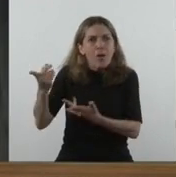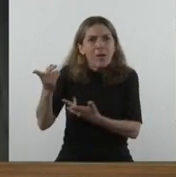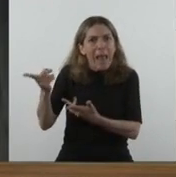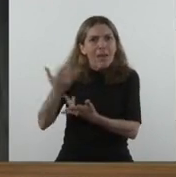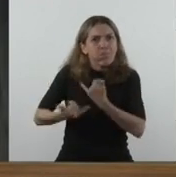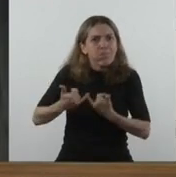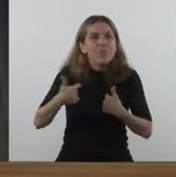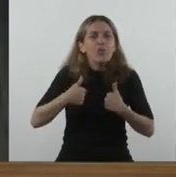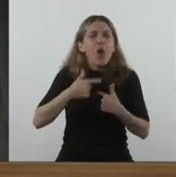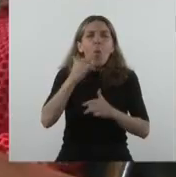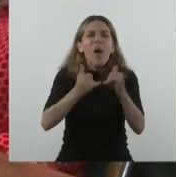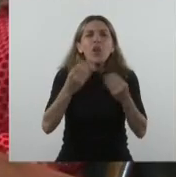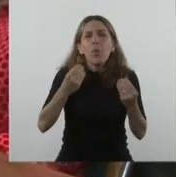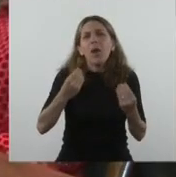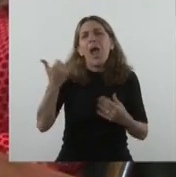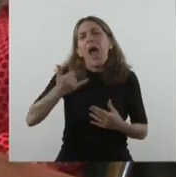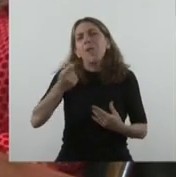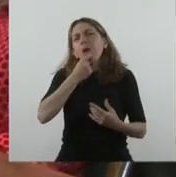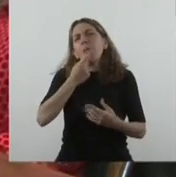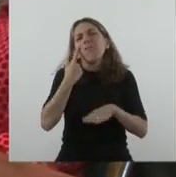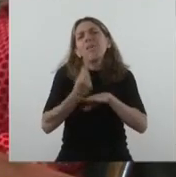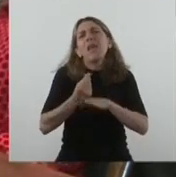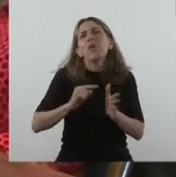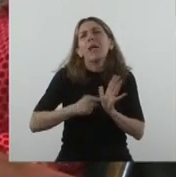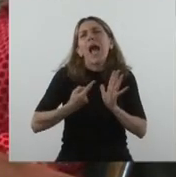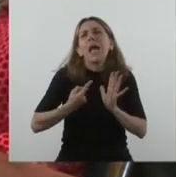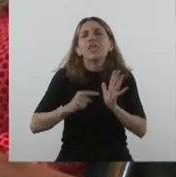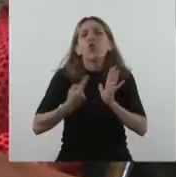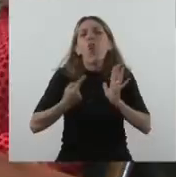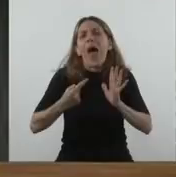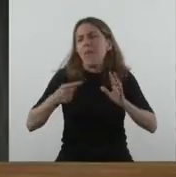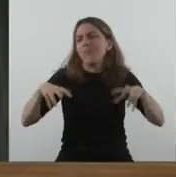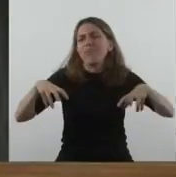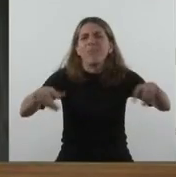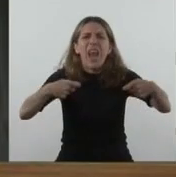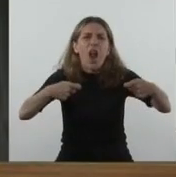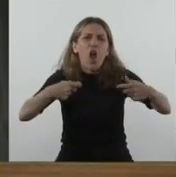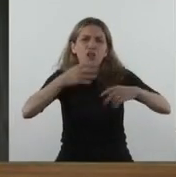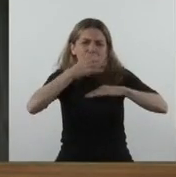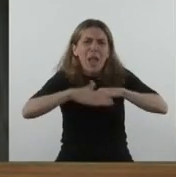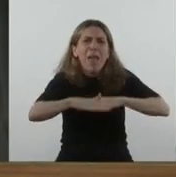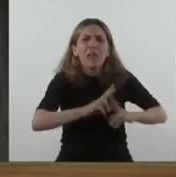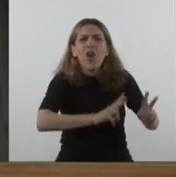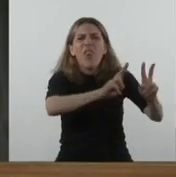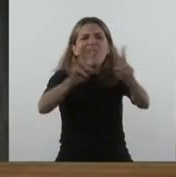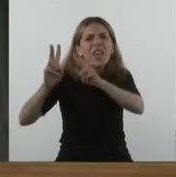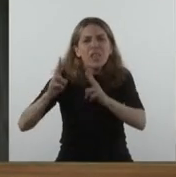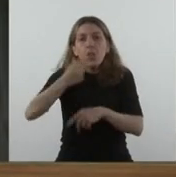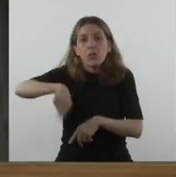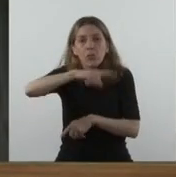que andamos por avenidas repletas de negocios no nos damos cuenta de qué hablamos cuando hablamos de la Argentina profunda.